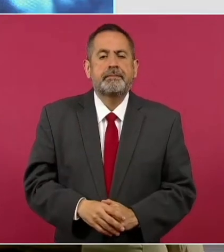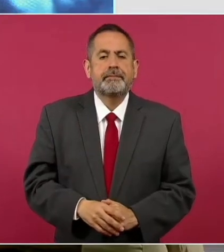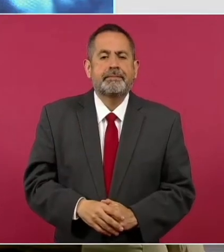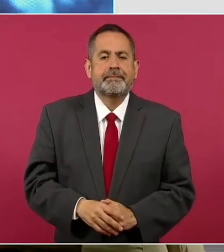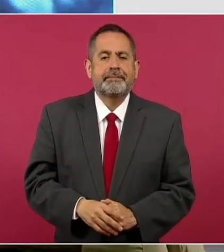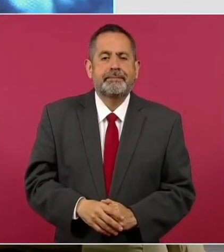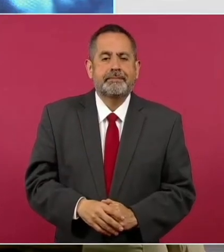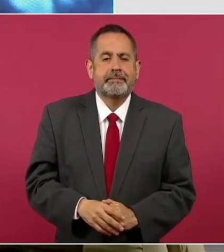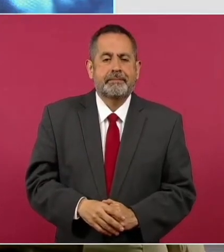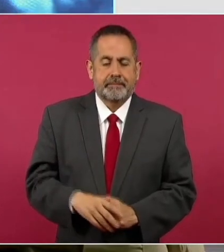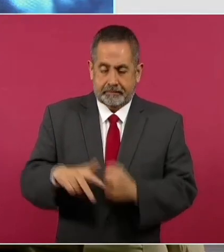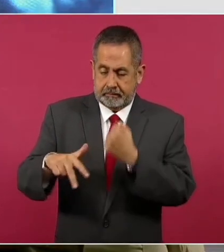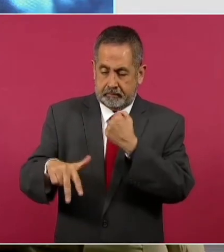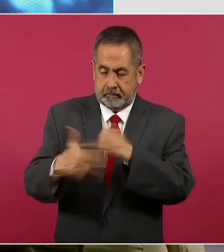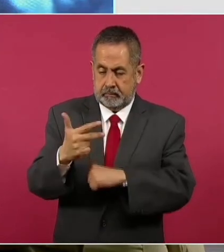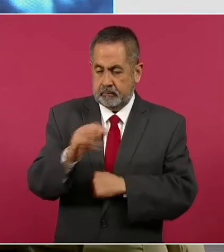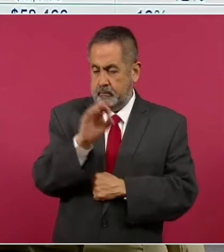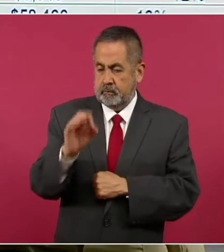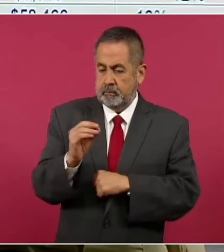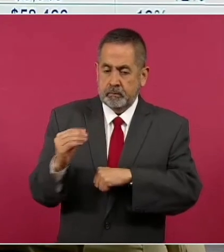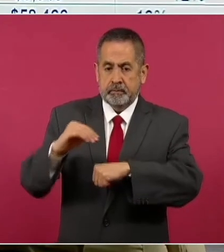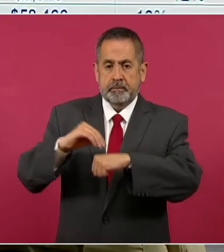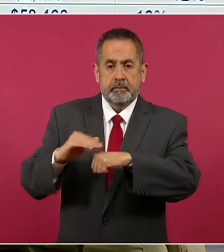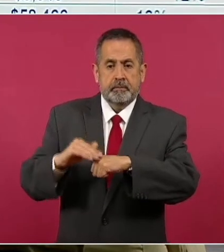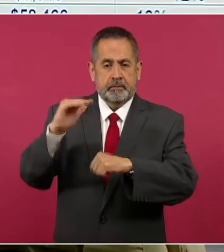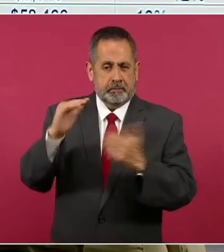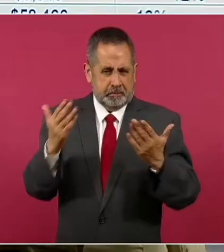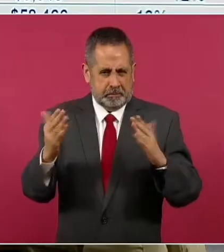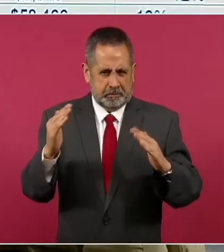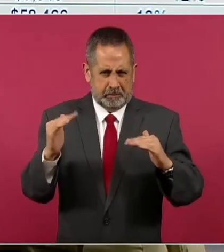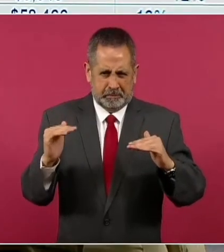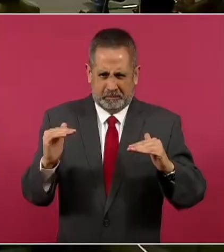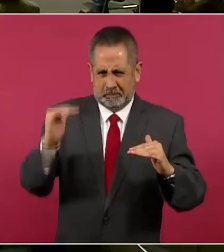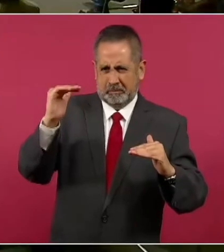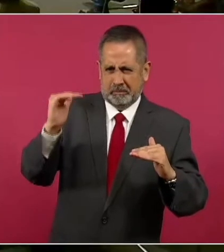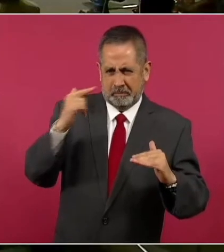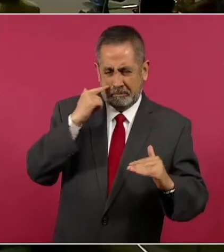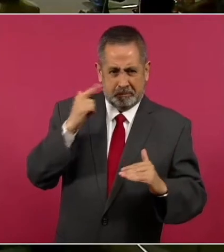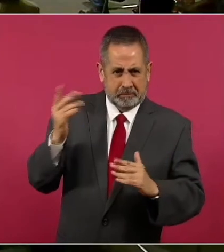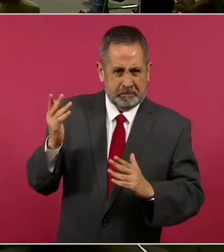Tenemos 13 por ciento de aumento con relación al